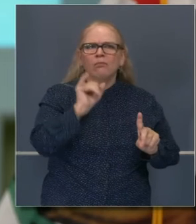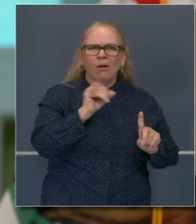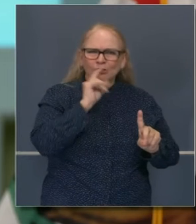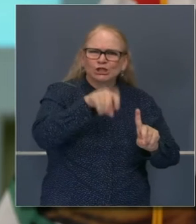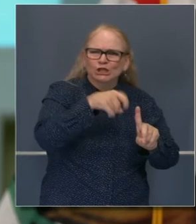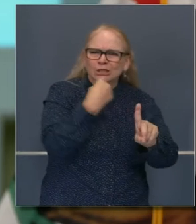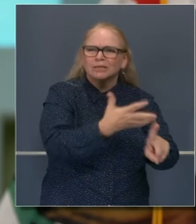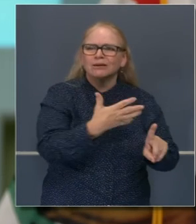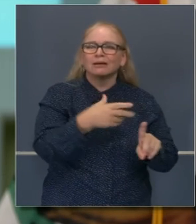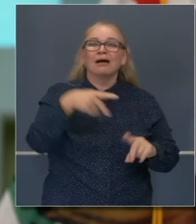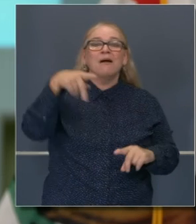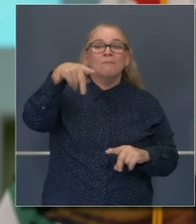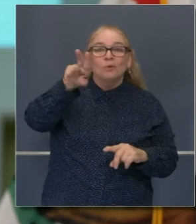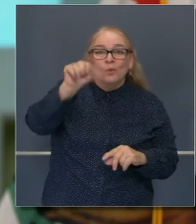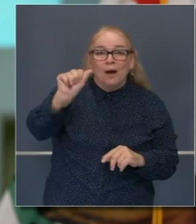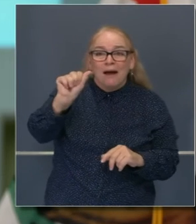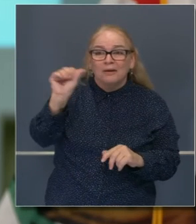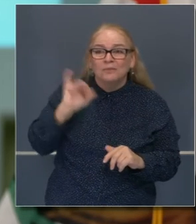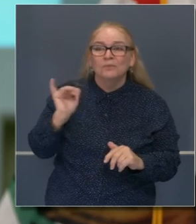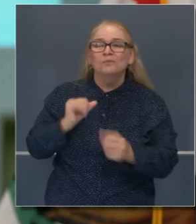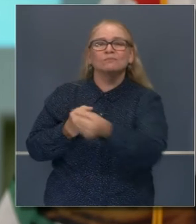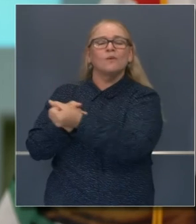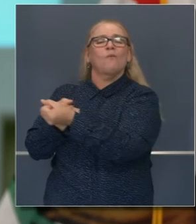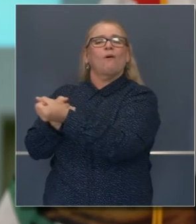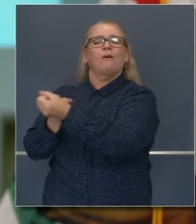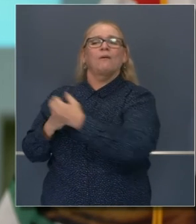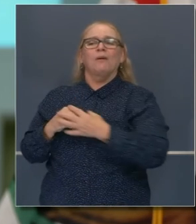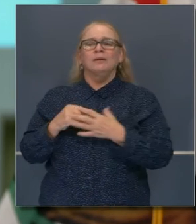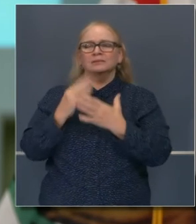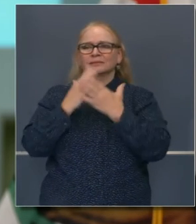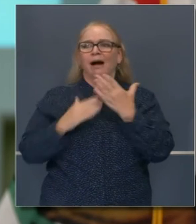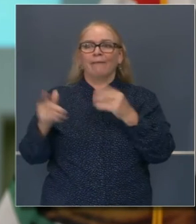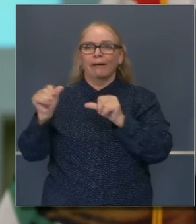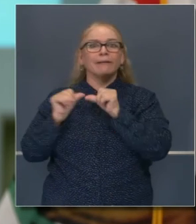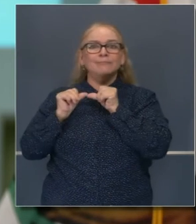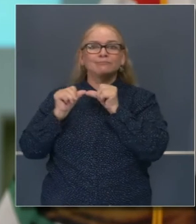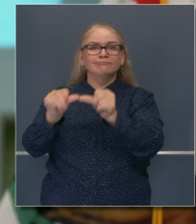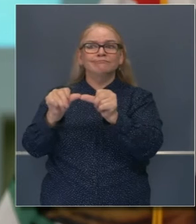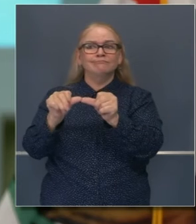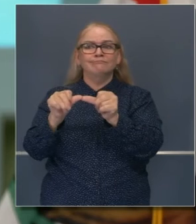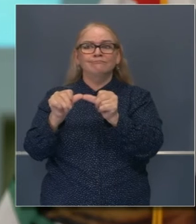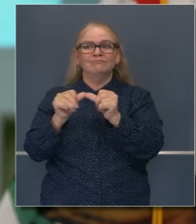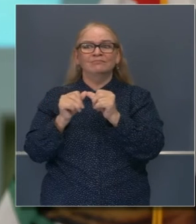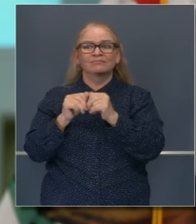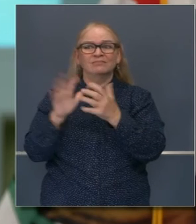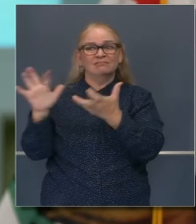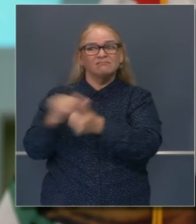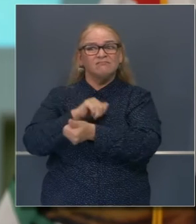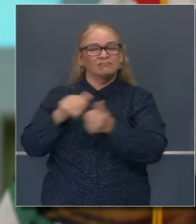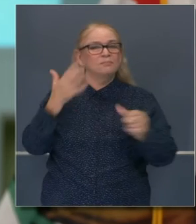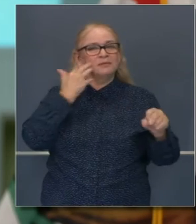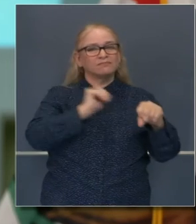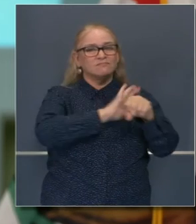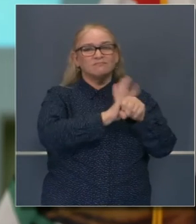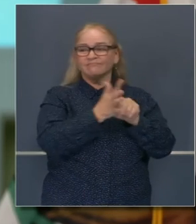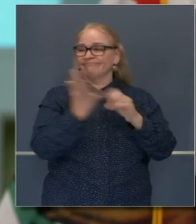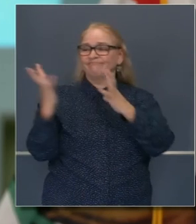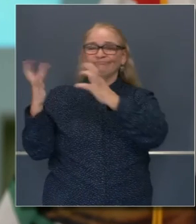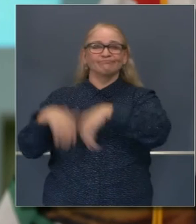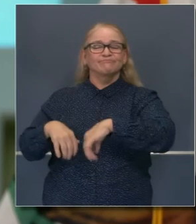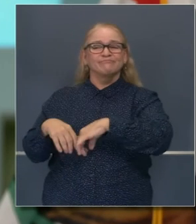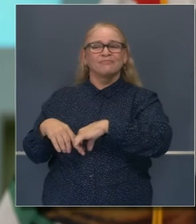desempleo o de otras agencias que podrían verse dañadas de forma más permanente por esta pandemia